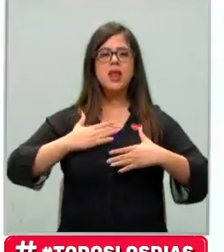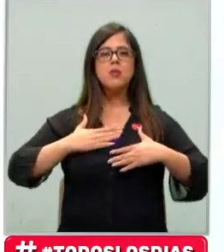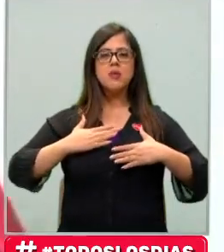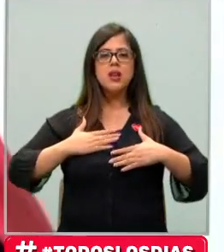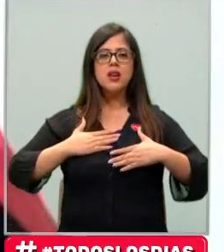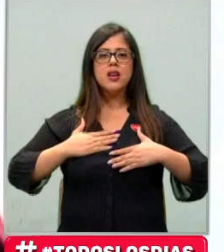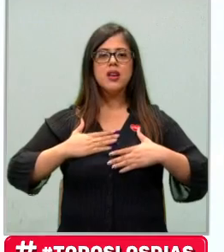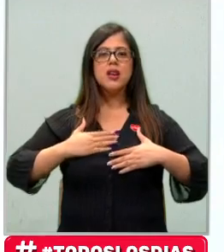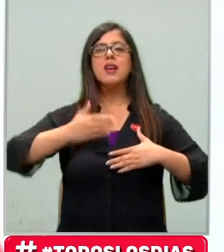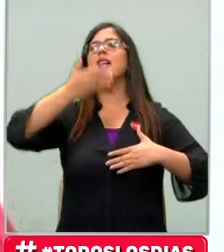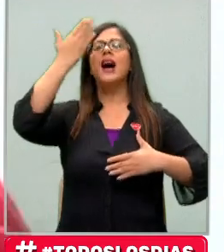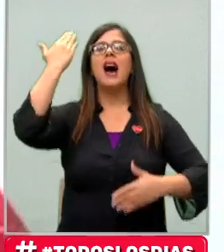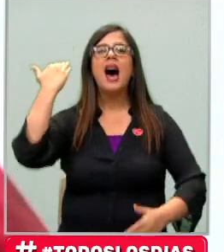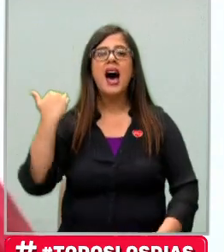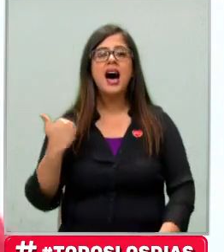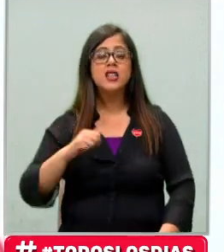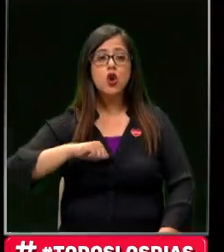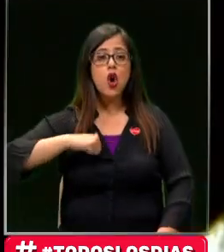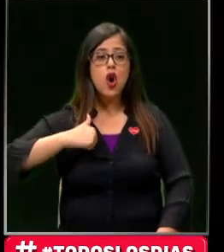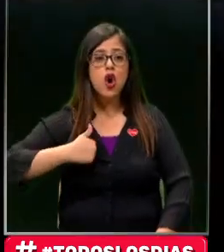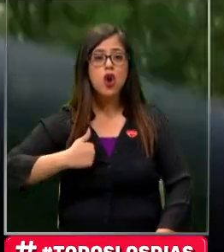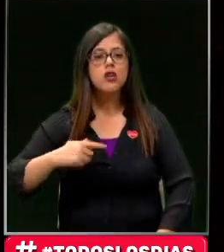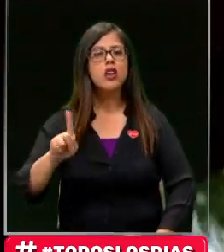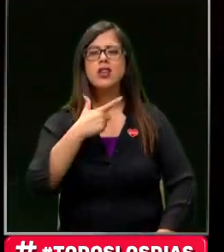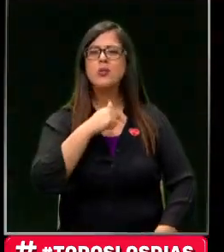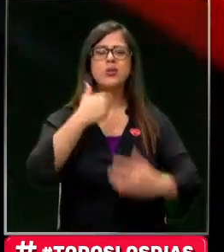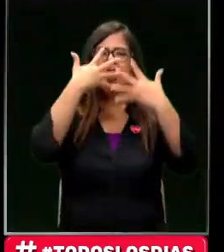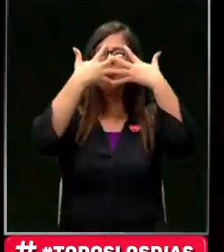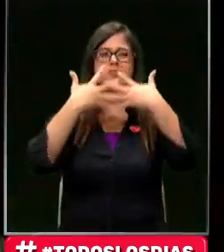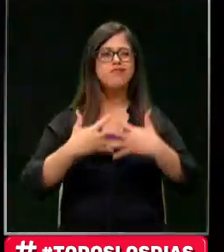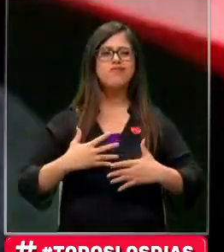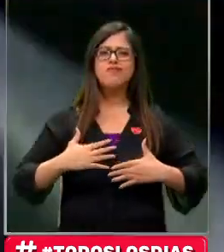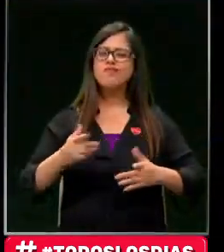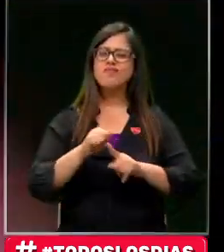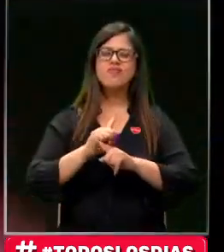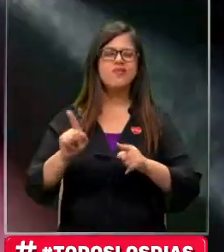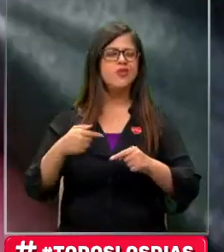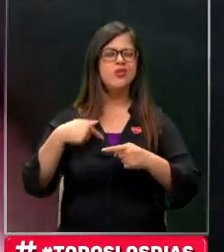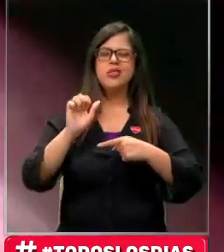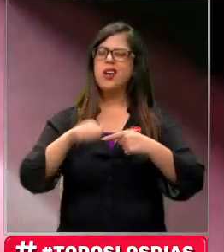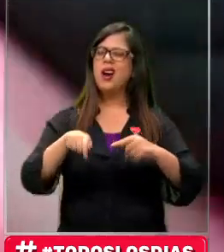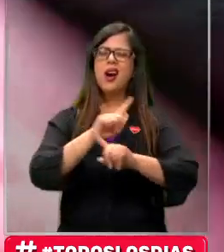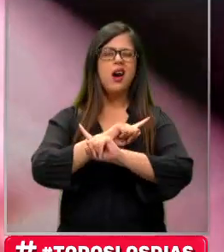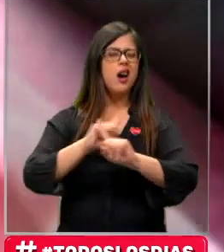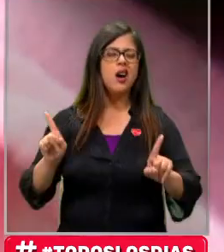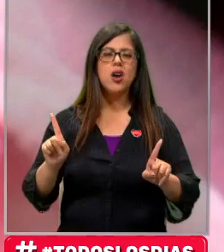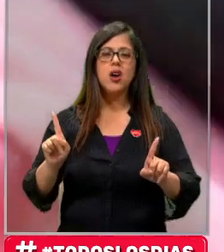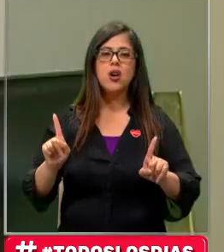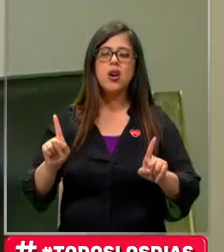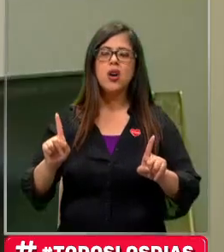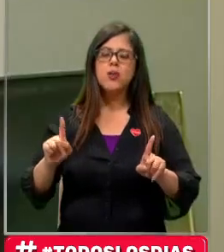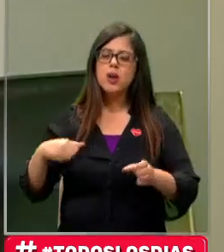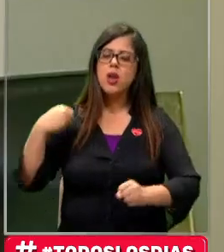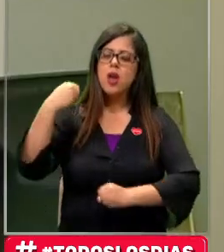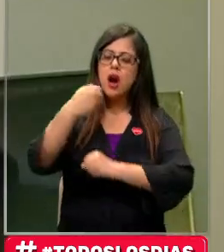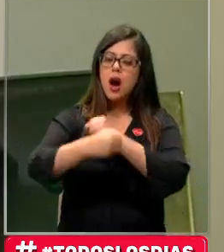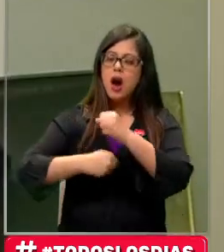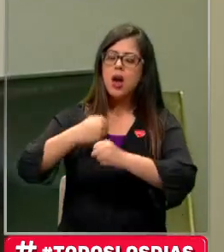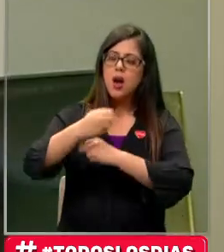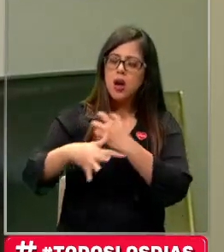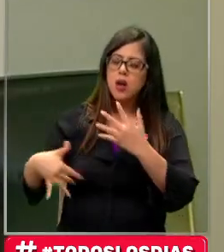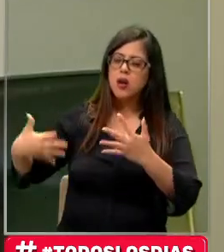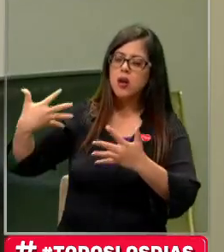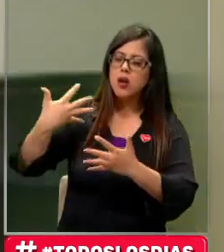De hecho cuando yo era muy joven no me gustaba mi cuerpo, no me aceptaba. Pero al pasar del tiempo, al pasar de los años, me tuve que